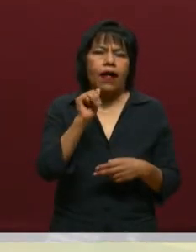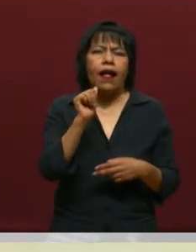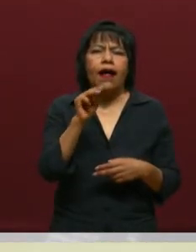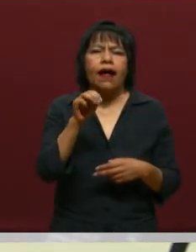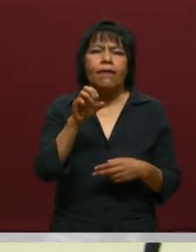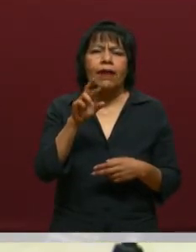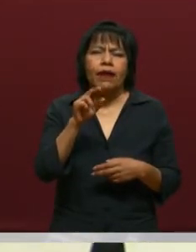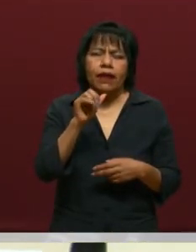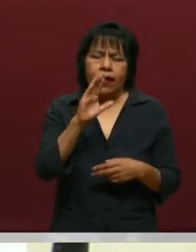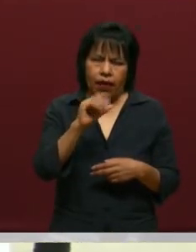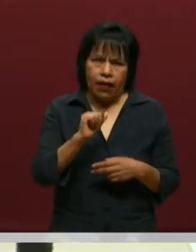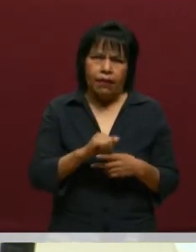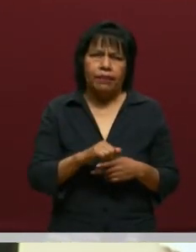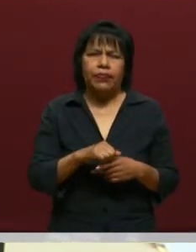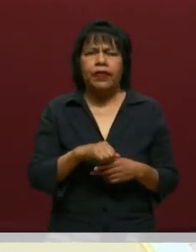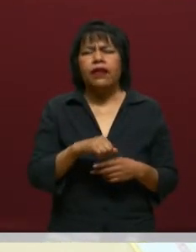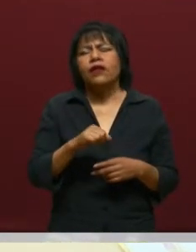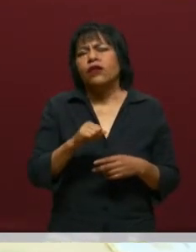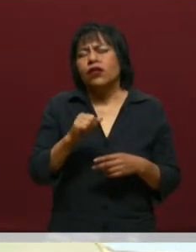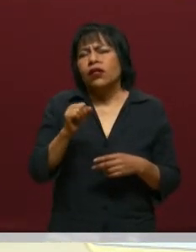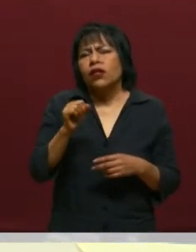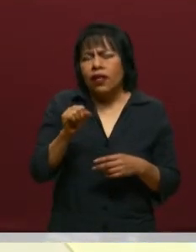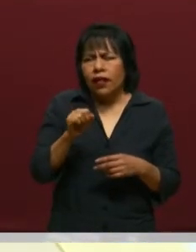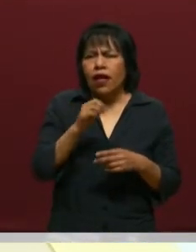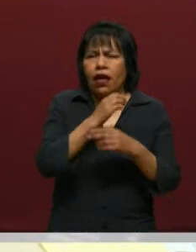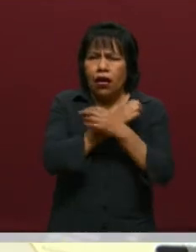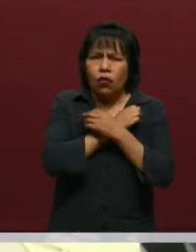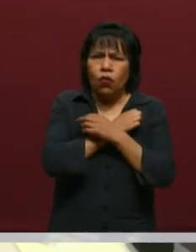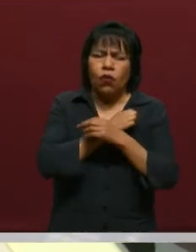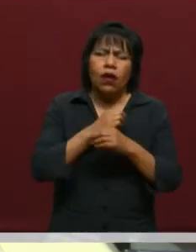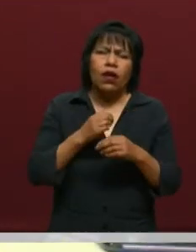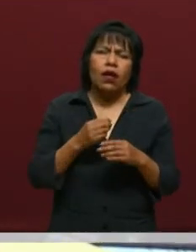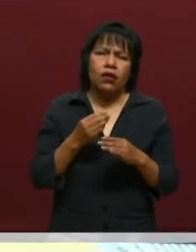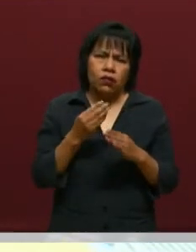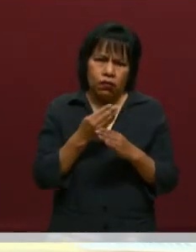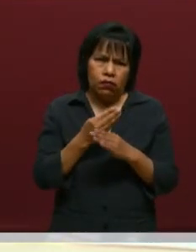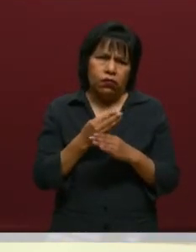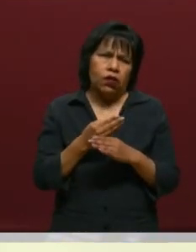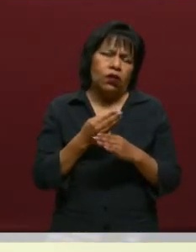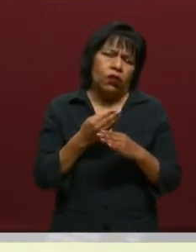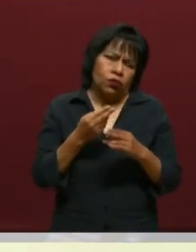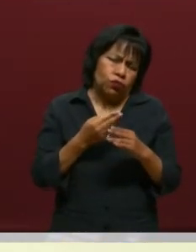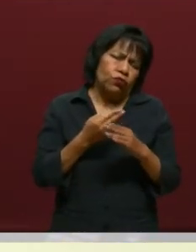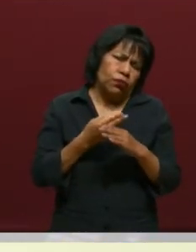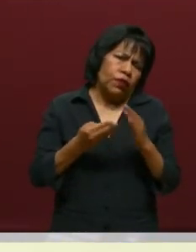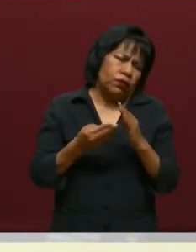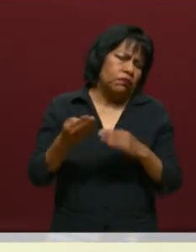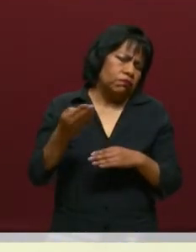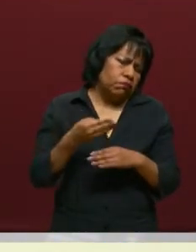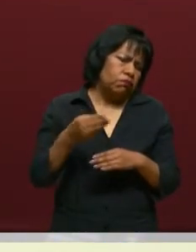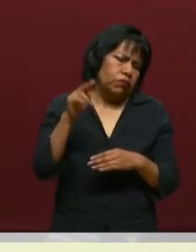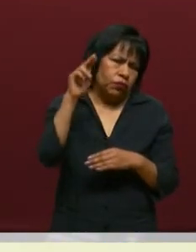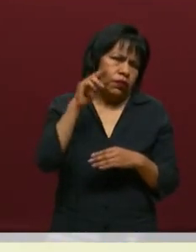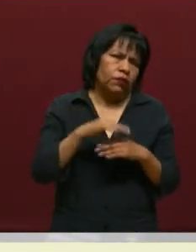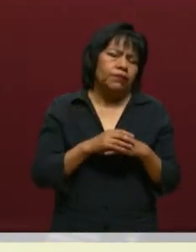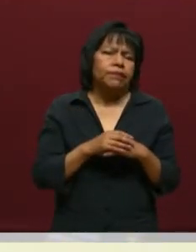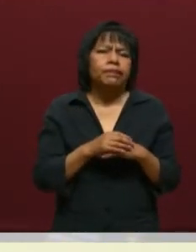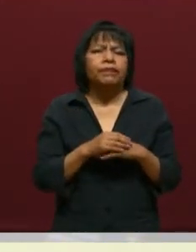Rosas Tapia. Ella es subsecretaria de Educación en Educación Superior. ¿Cómo está, maestra? Muchas gracias, Gaby. Muy bien, muy contenta,